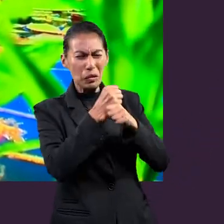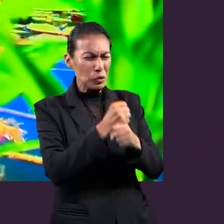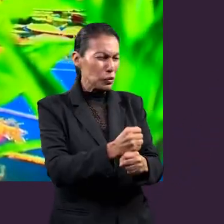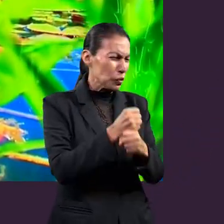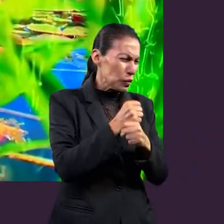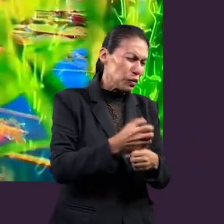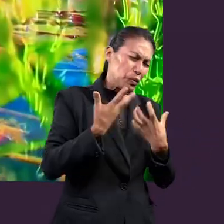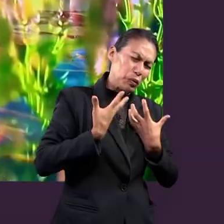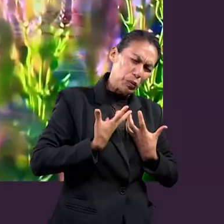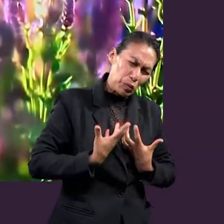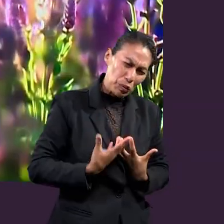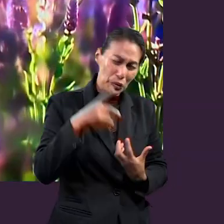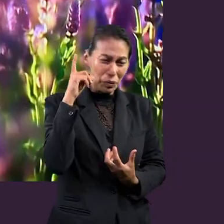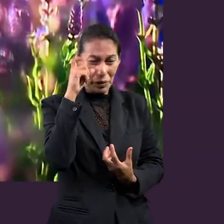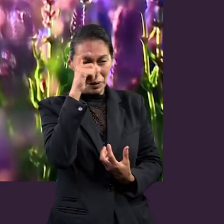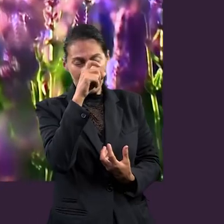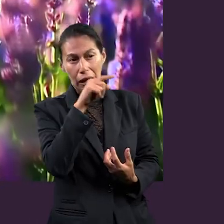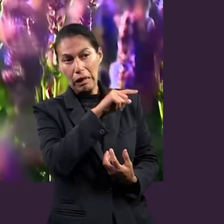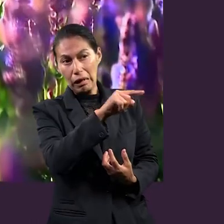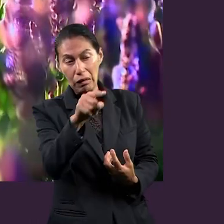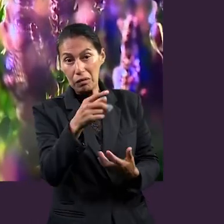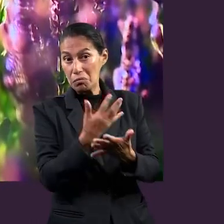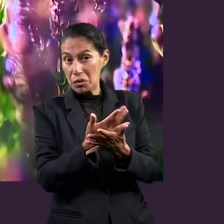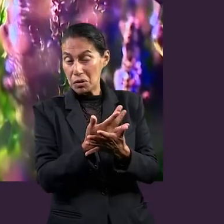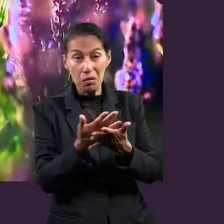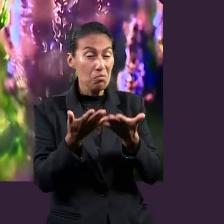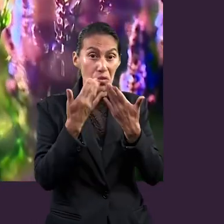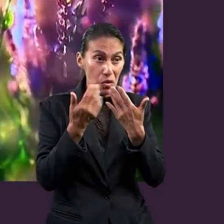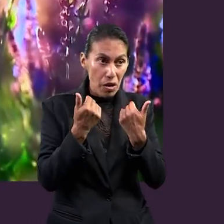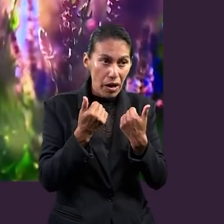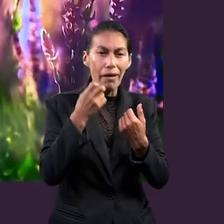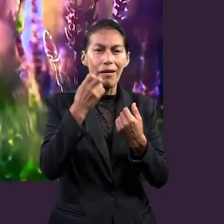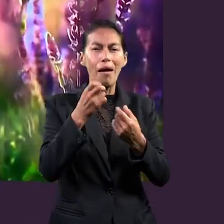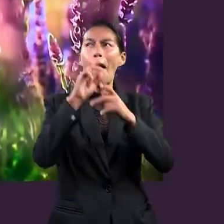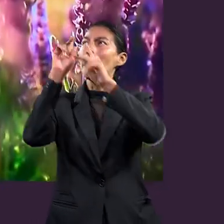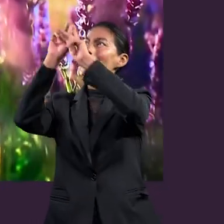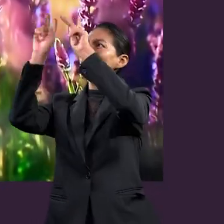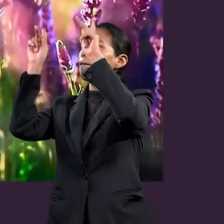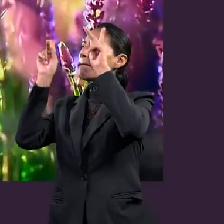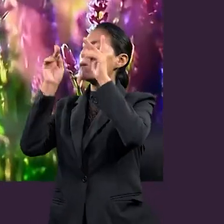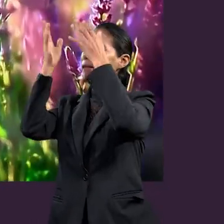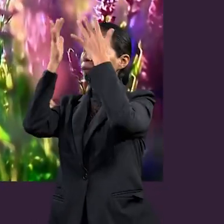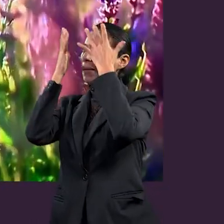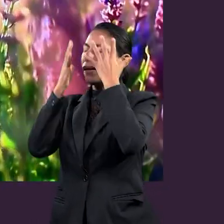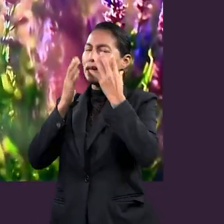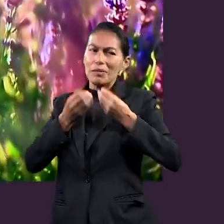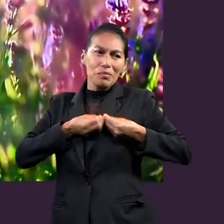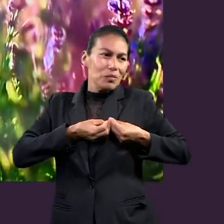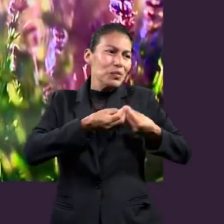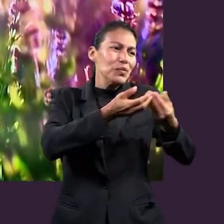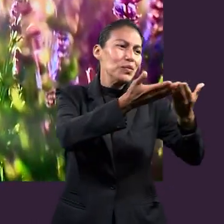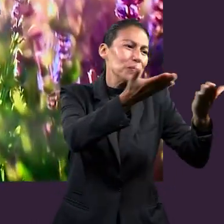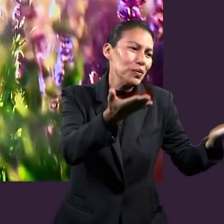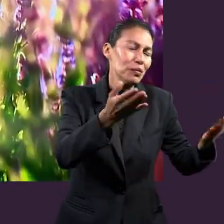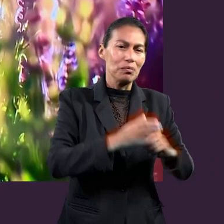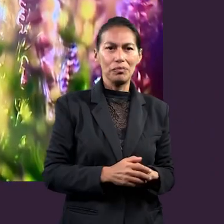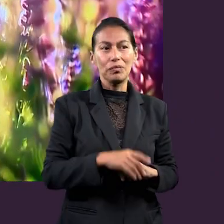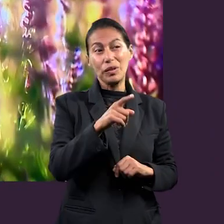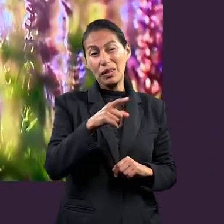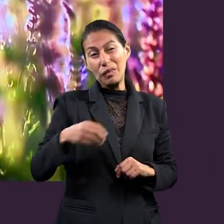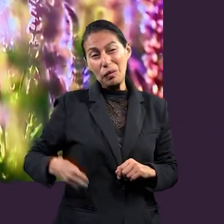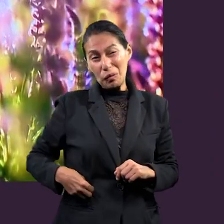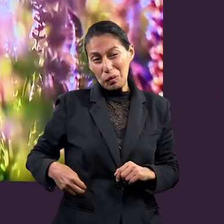paz donde llevemos a todas las personas que están atribuladas por vivir sin esperanza, afligidos por sentimientos de culpa,